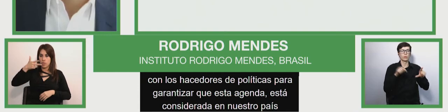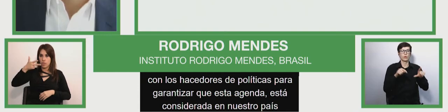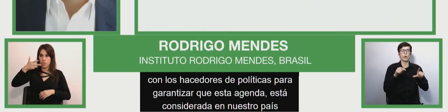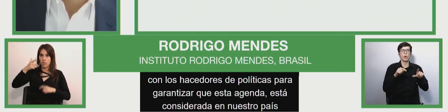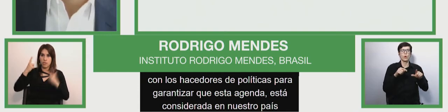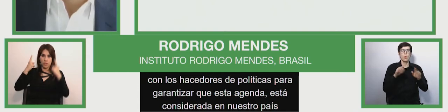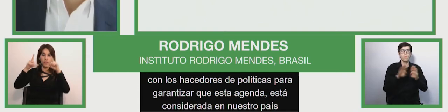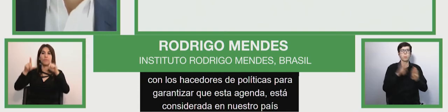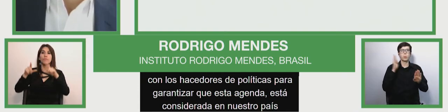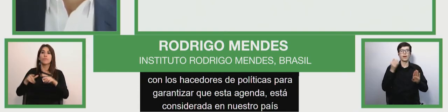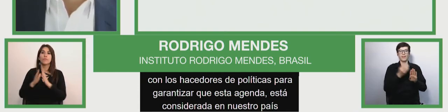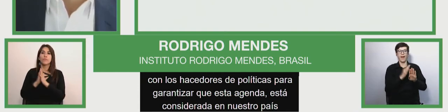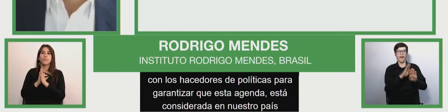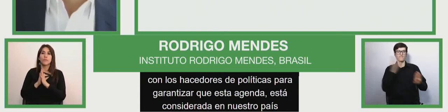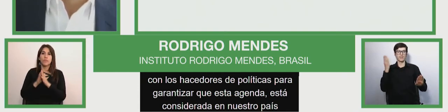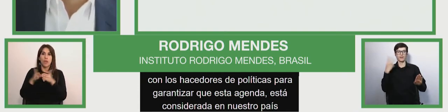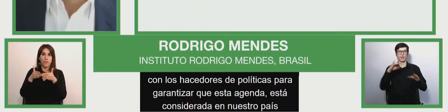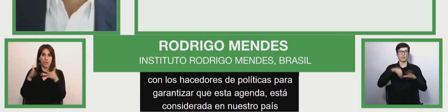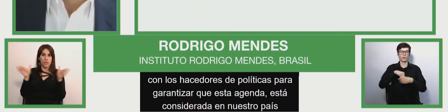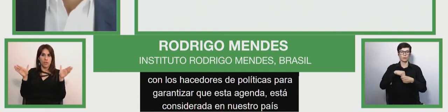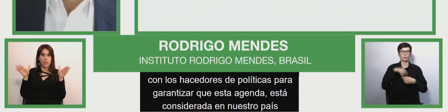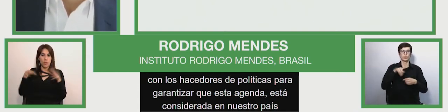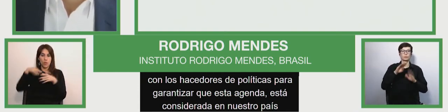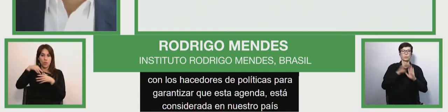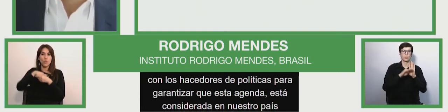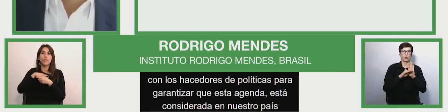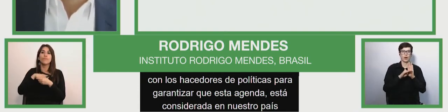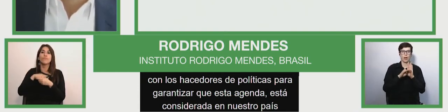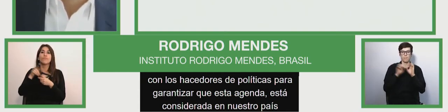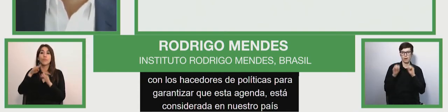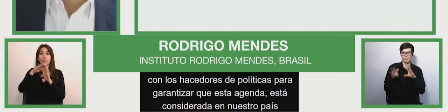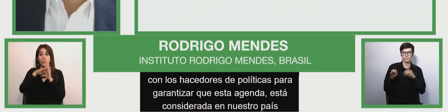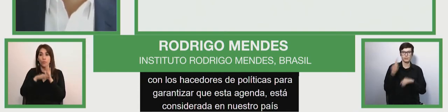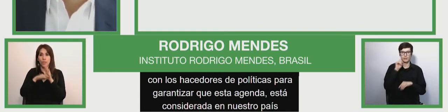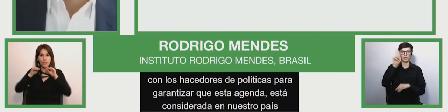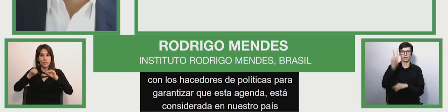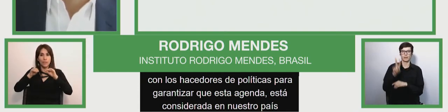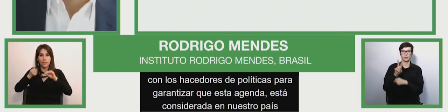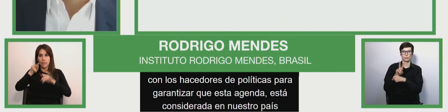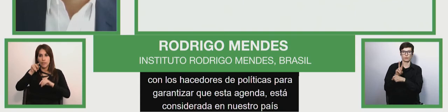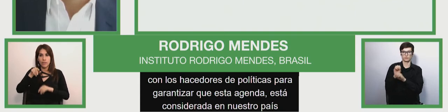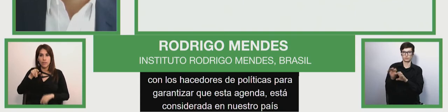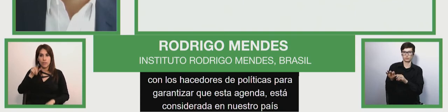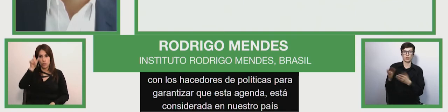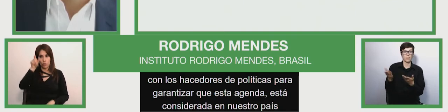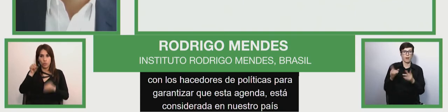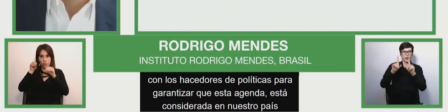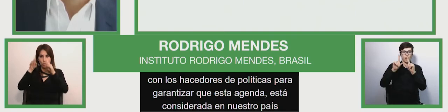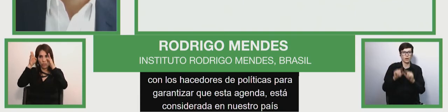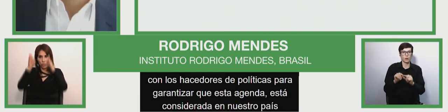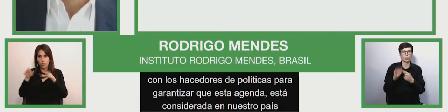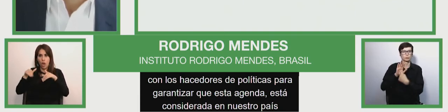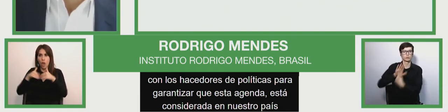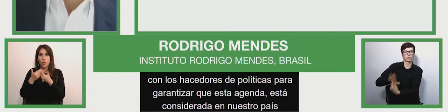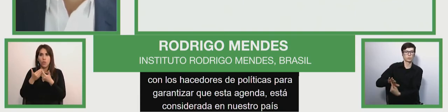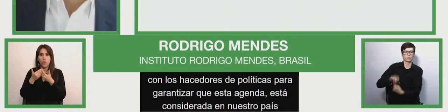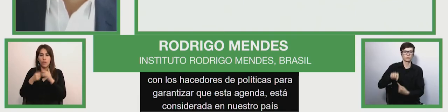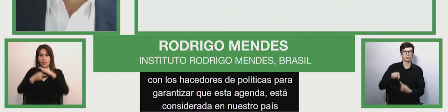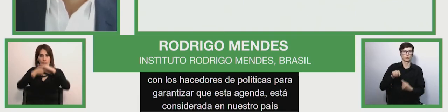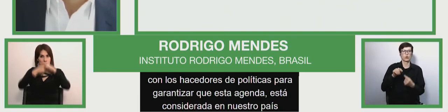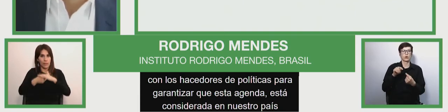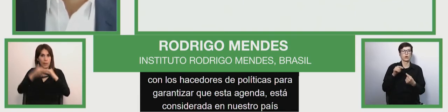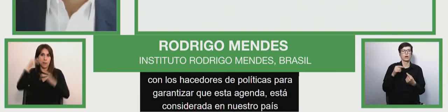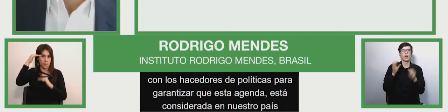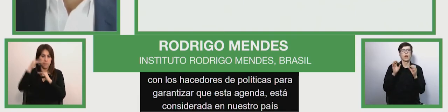abiertas a la inclusión es un programa de entrenamiento al entrenador fue enfocada en reducir la exclusión de los niños y los